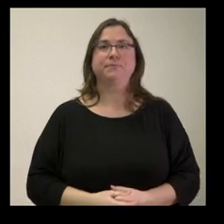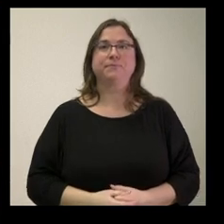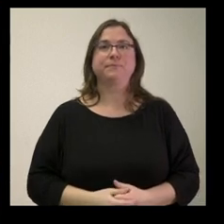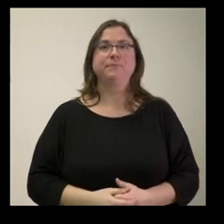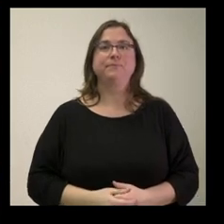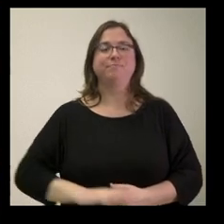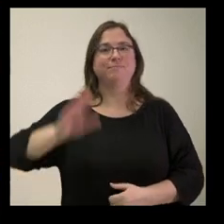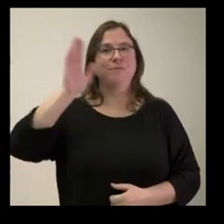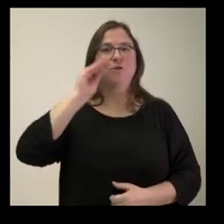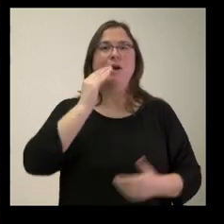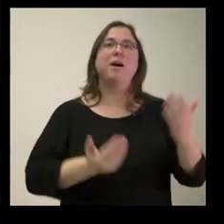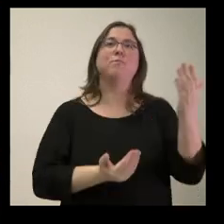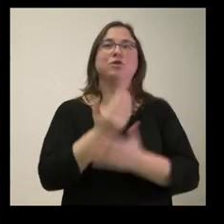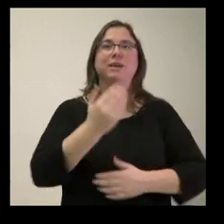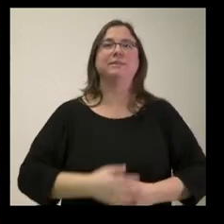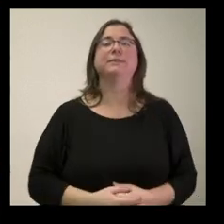Hola, muy buenas.